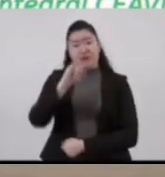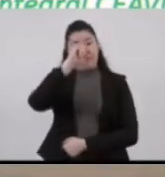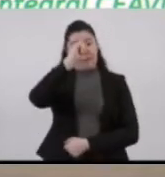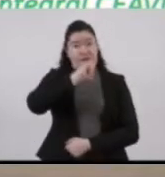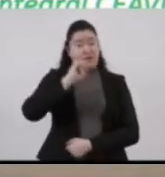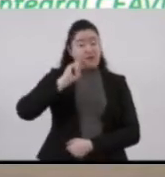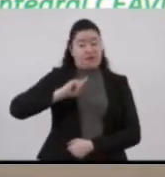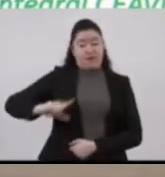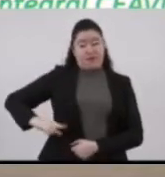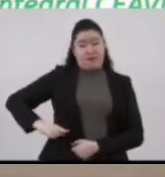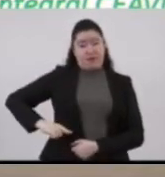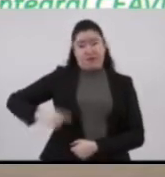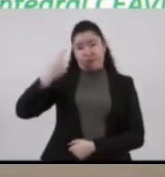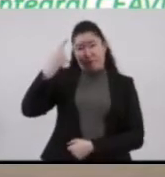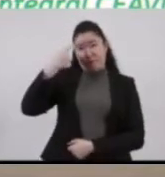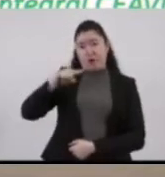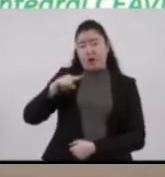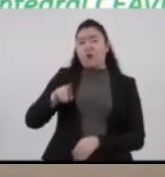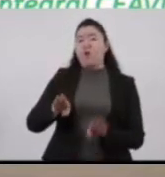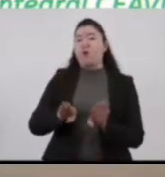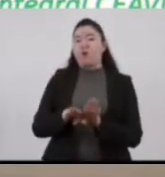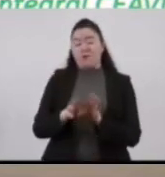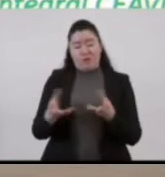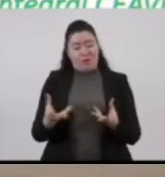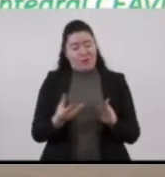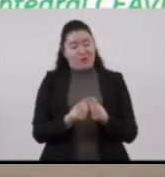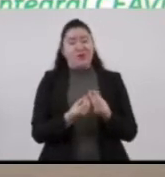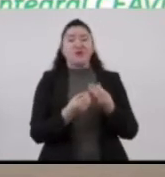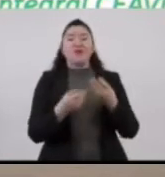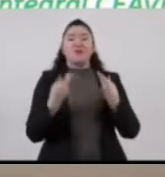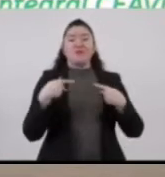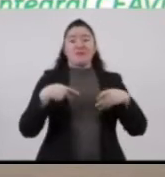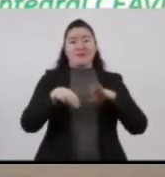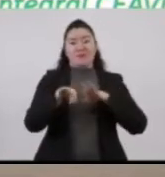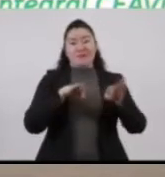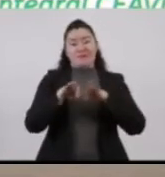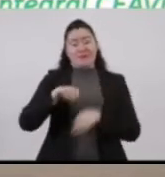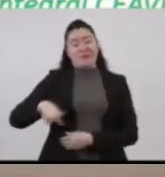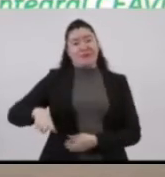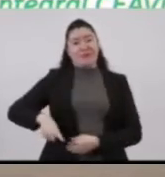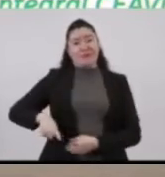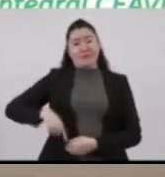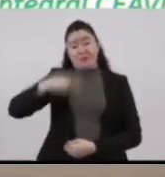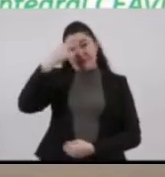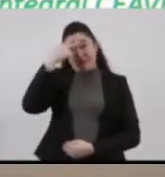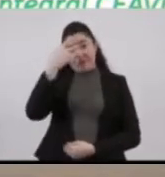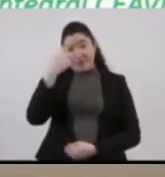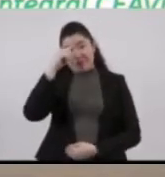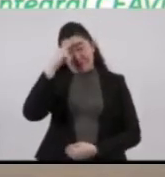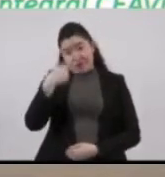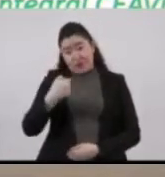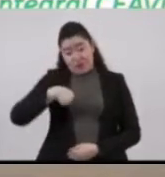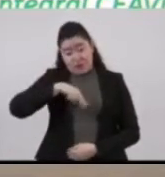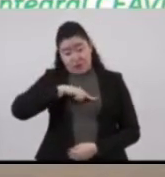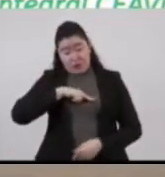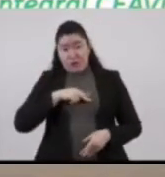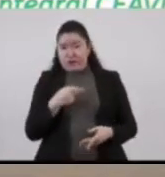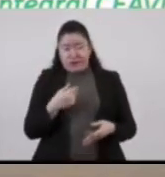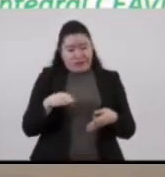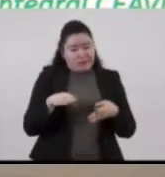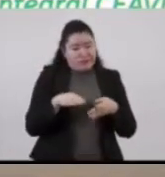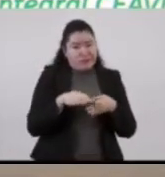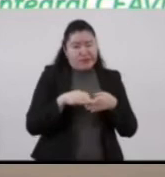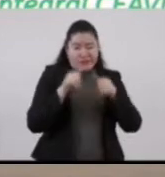gobierno a través de los funcionarios y servidores públicos para que podamos tener un acercamiento muy